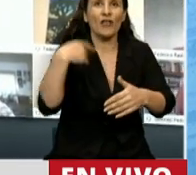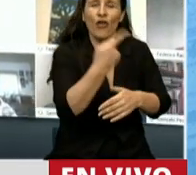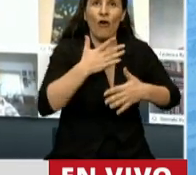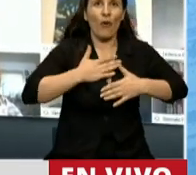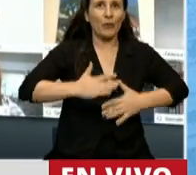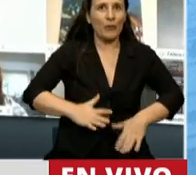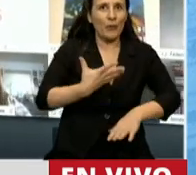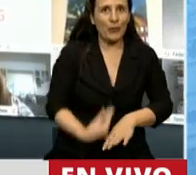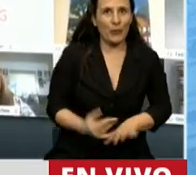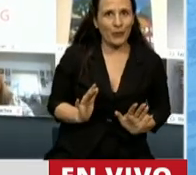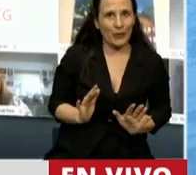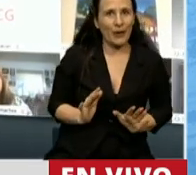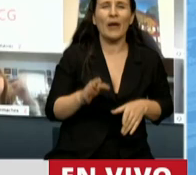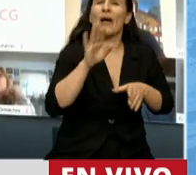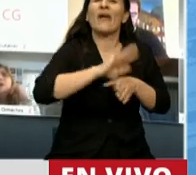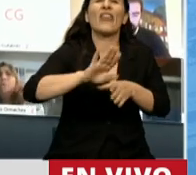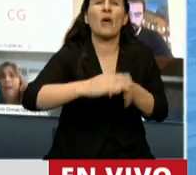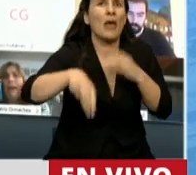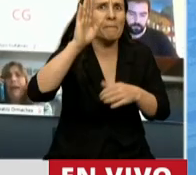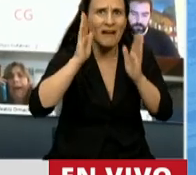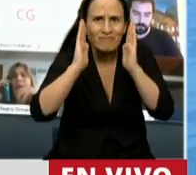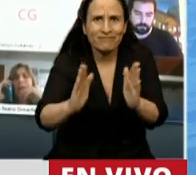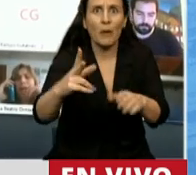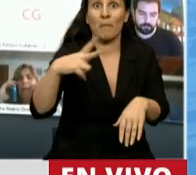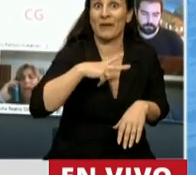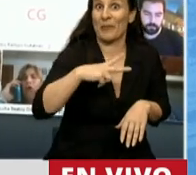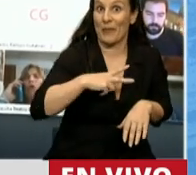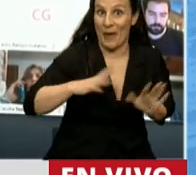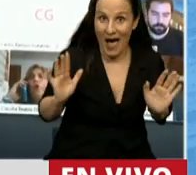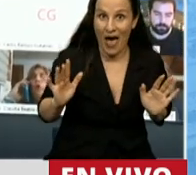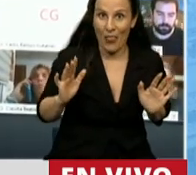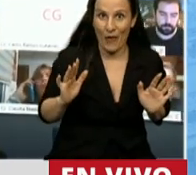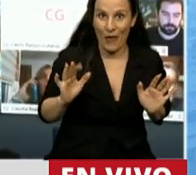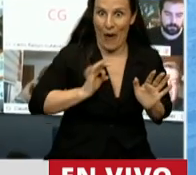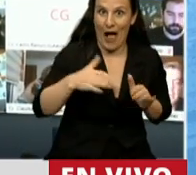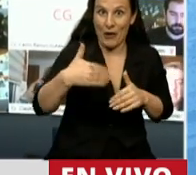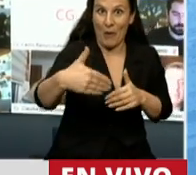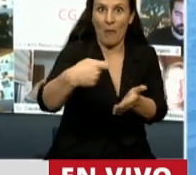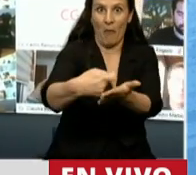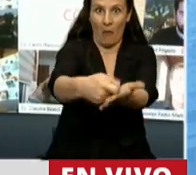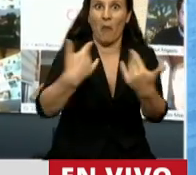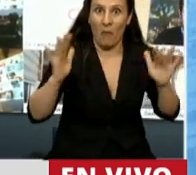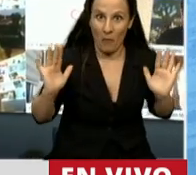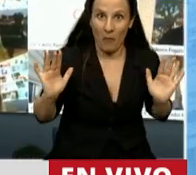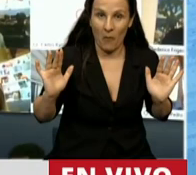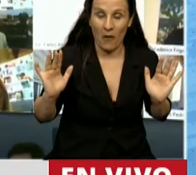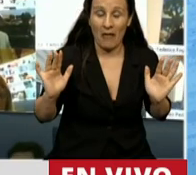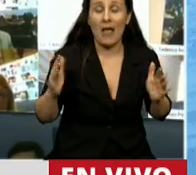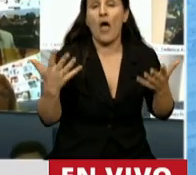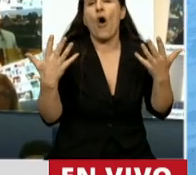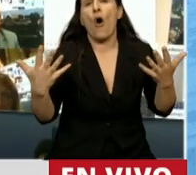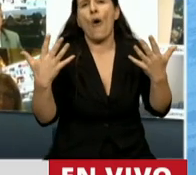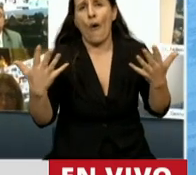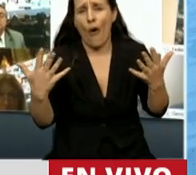fundamentalmente de la deuda con los privados, por los próximos años. Por supuesto que el camino